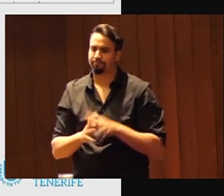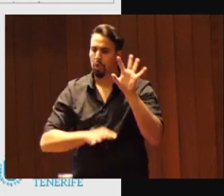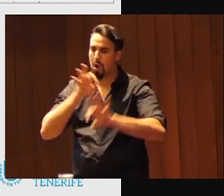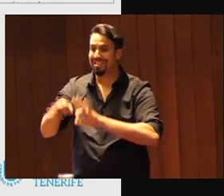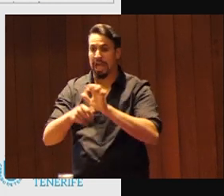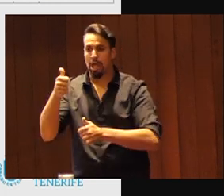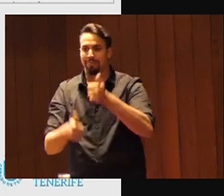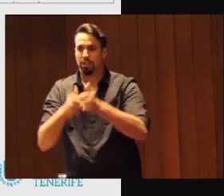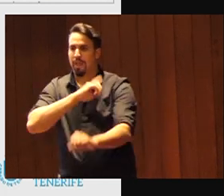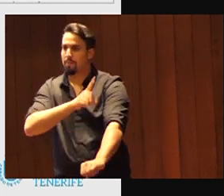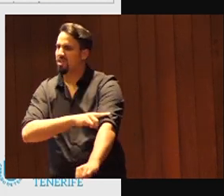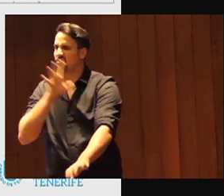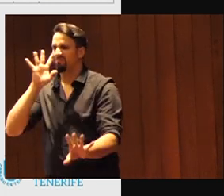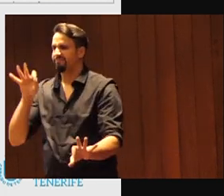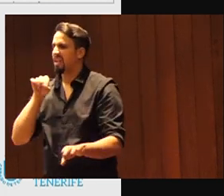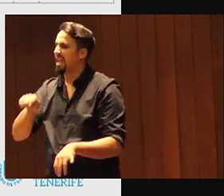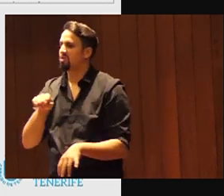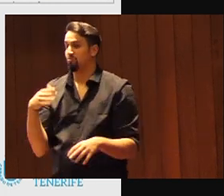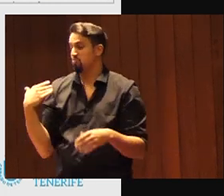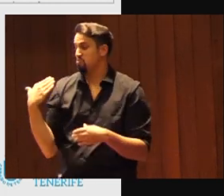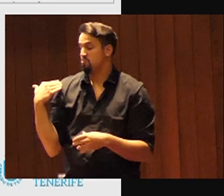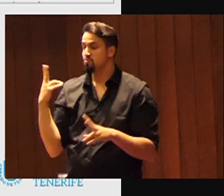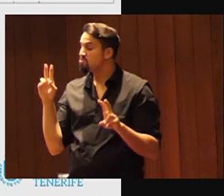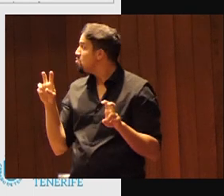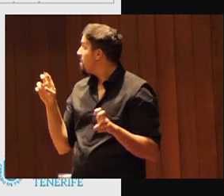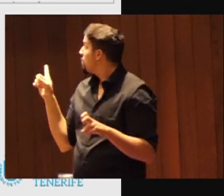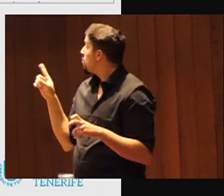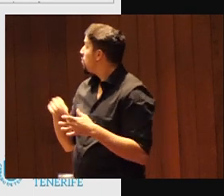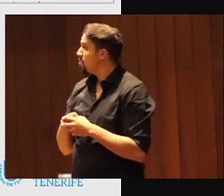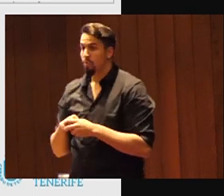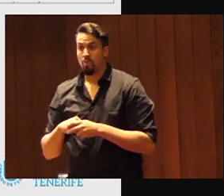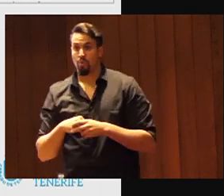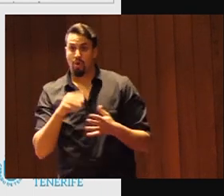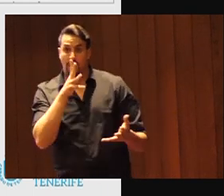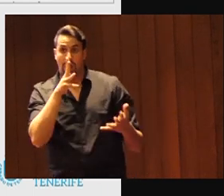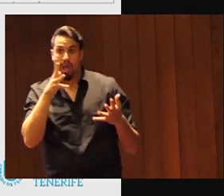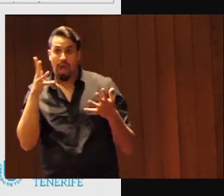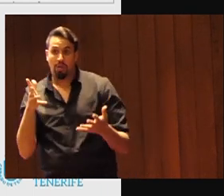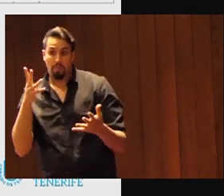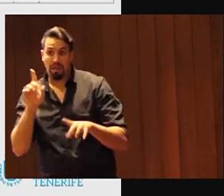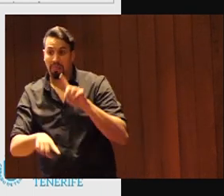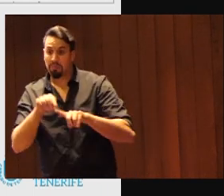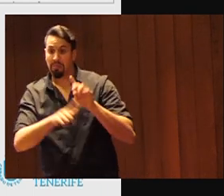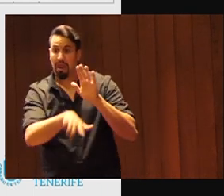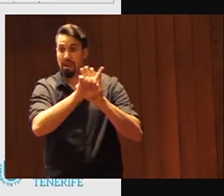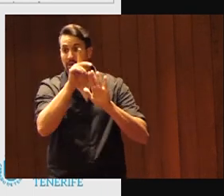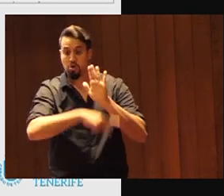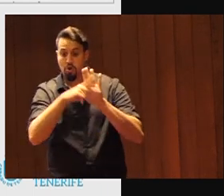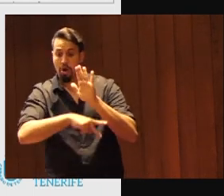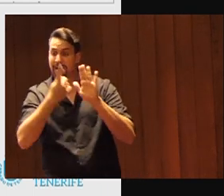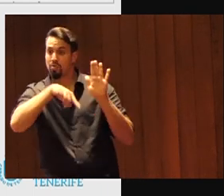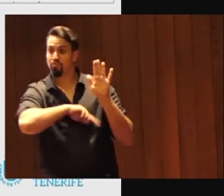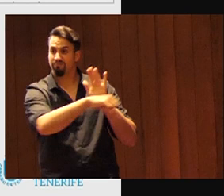deportivas. Esto es relativamente reciente. Actualmente, depende cuál es la legislación, en el marco normativo sobre el que nos